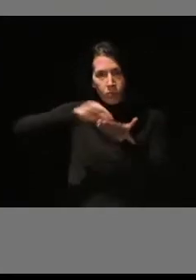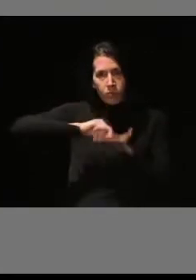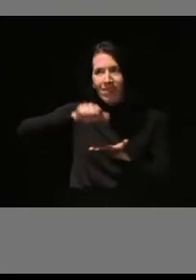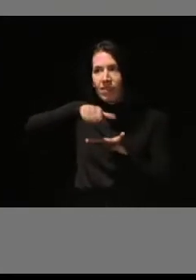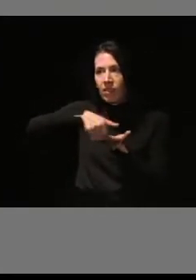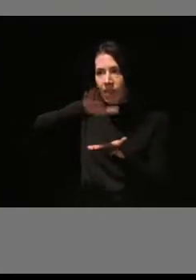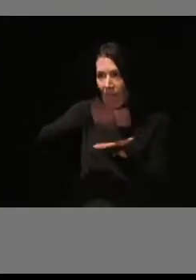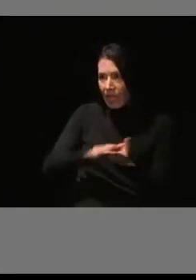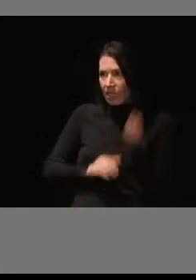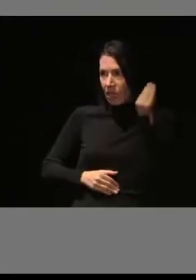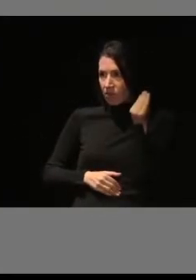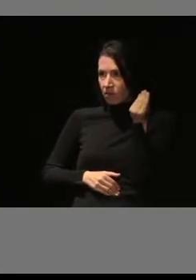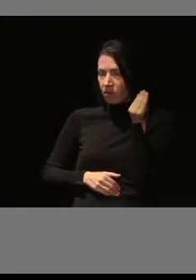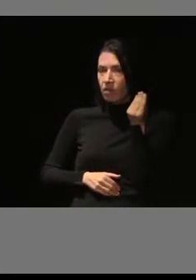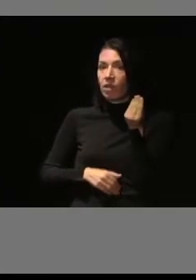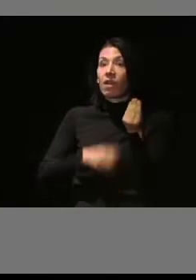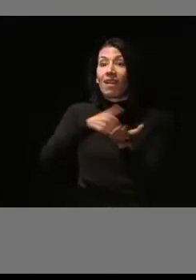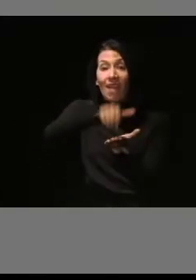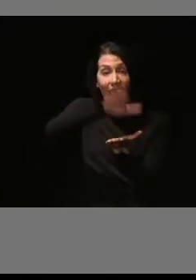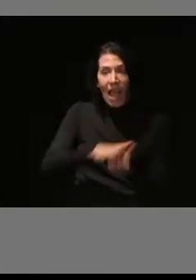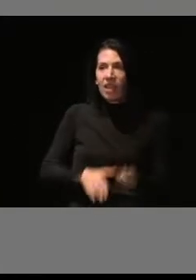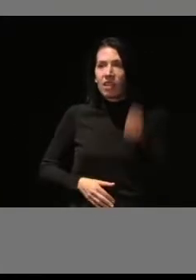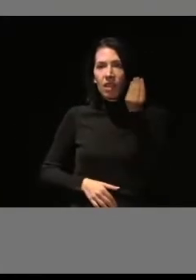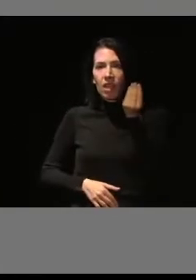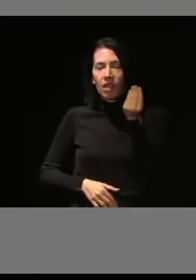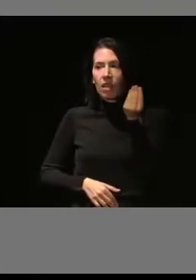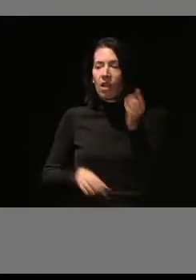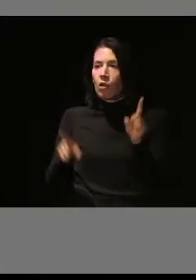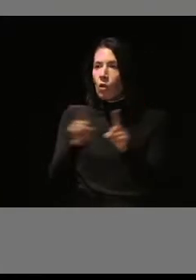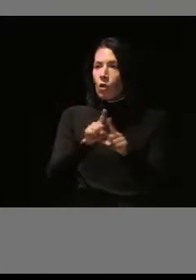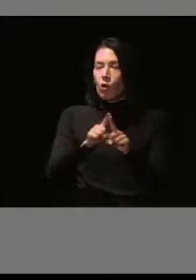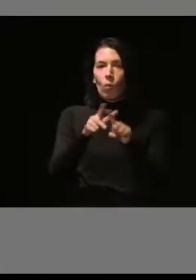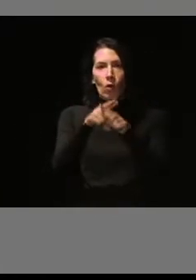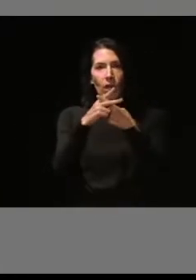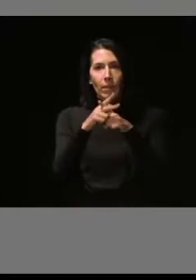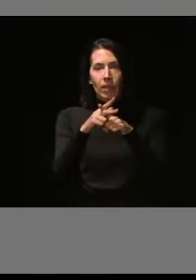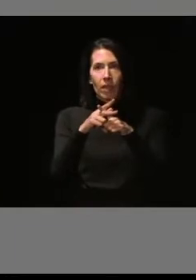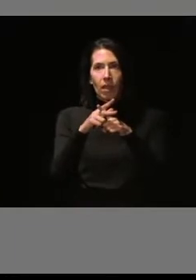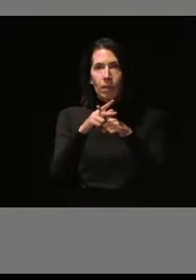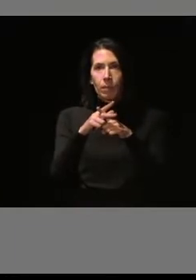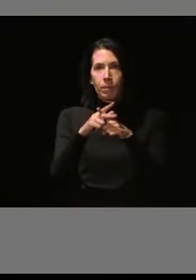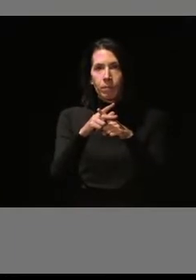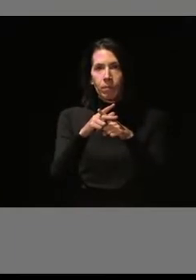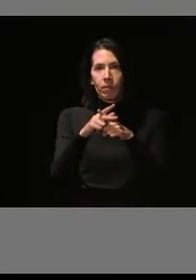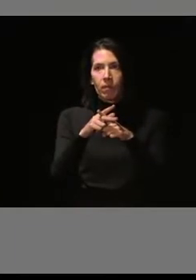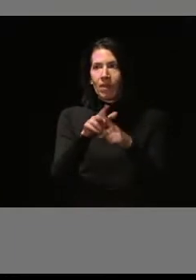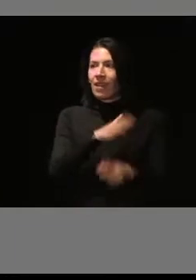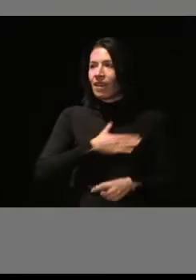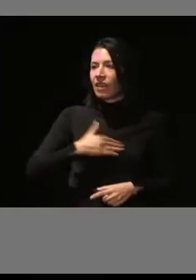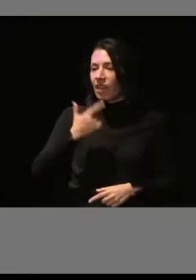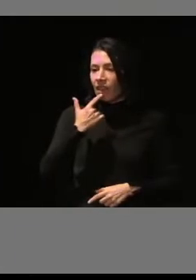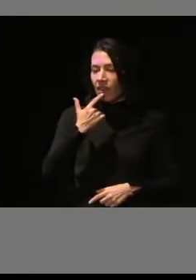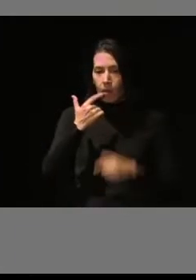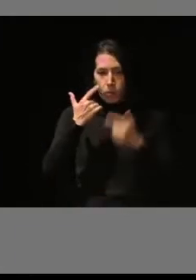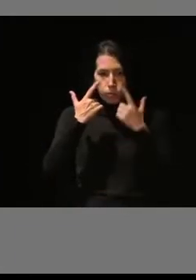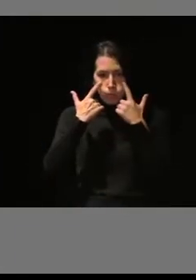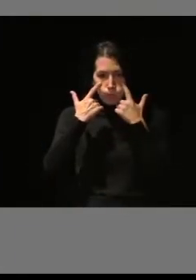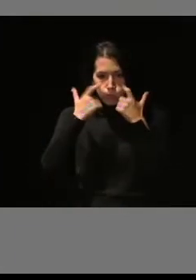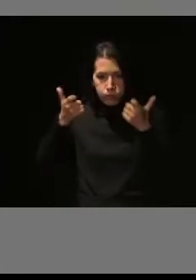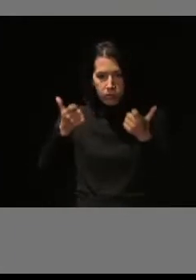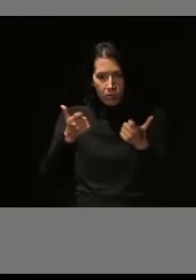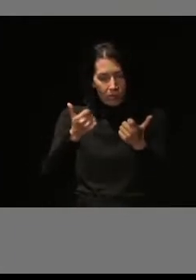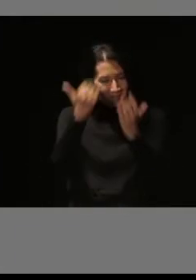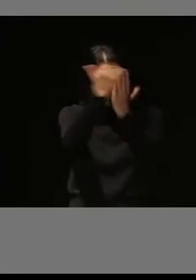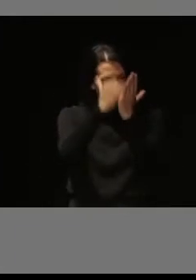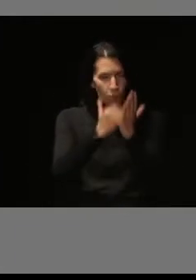En ese acta vimos que esa herramienta no visibilizaba de forma expresa y clara esas